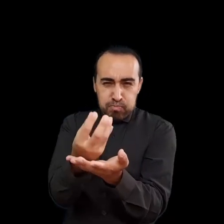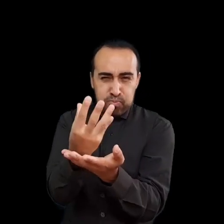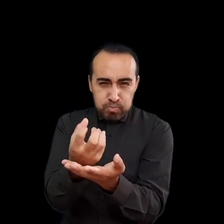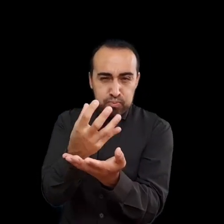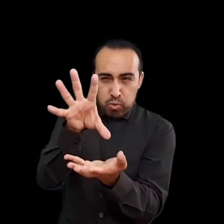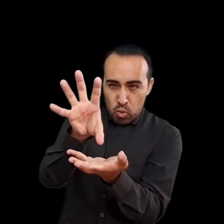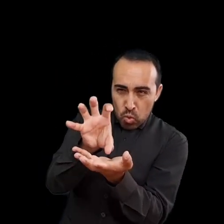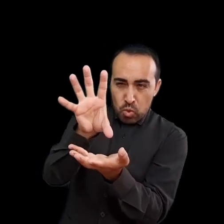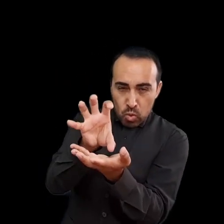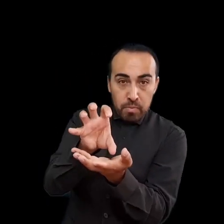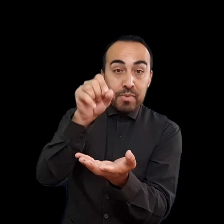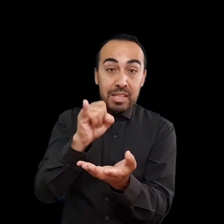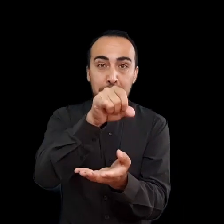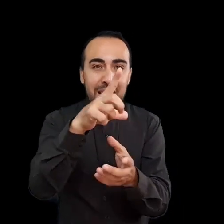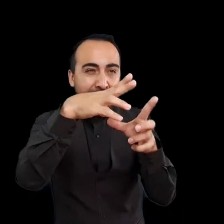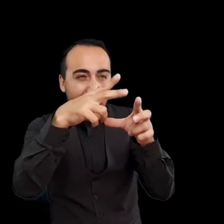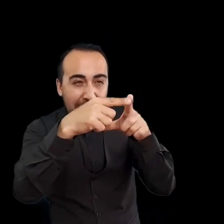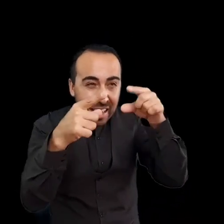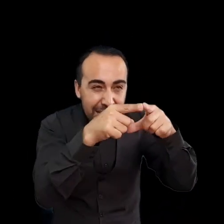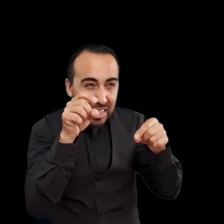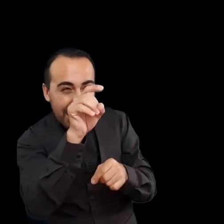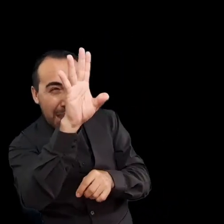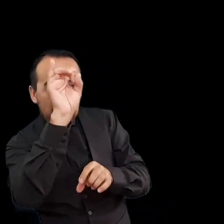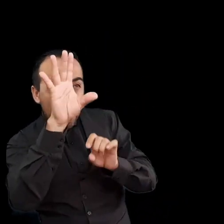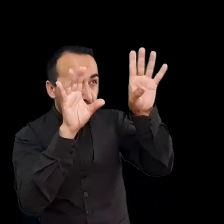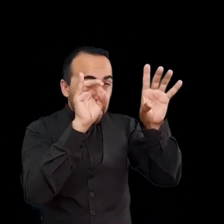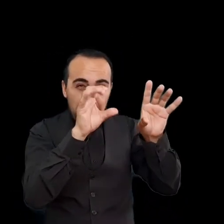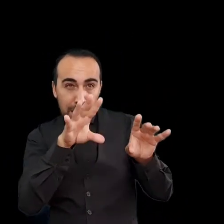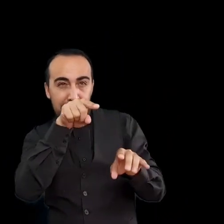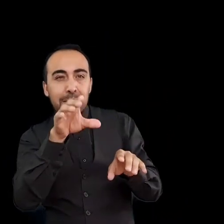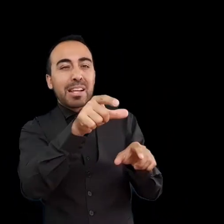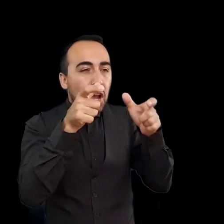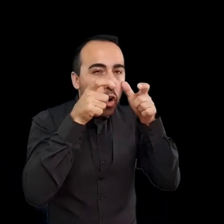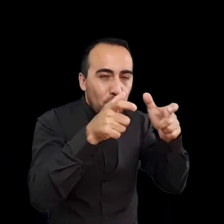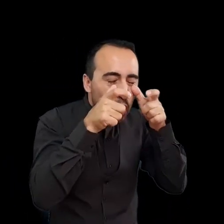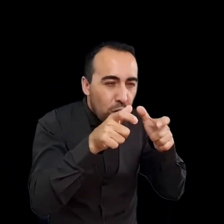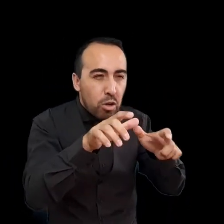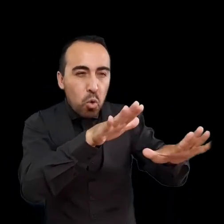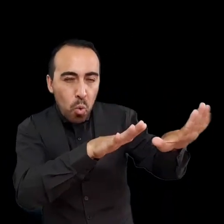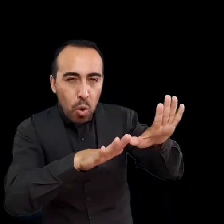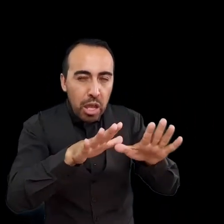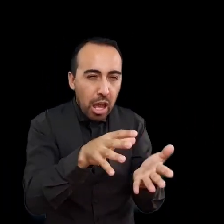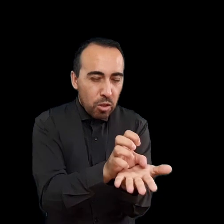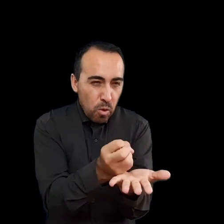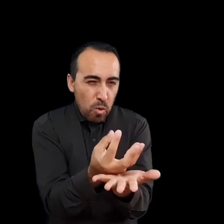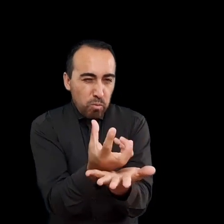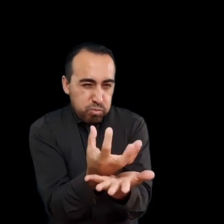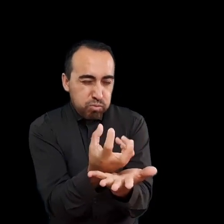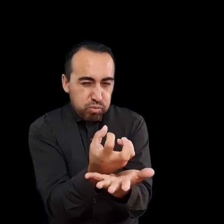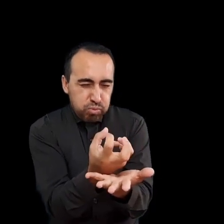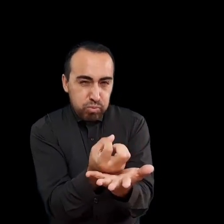siempre busca el equilibrio entre estas dos fuerzas opuestas, la presión de radiación y la fuerza de